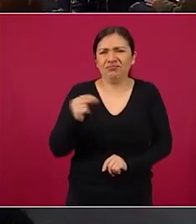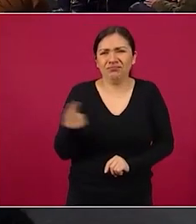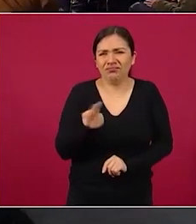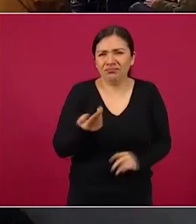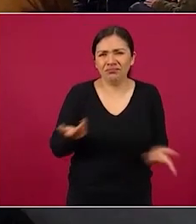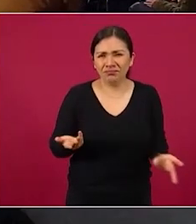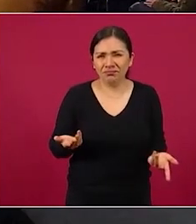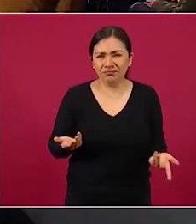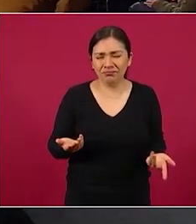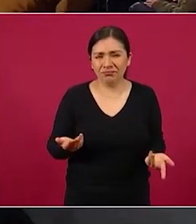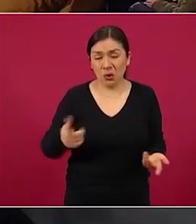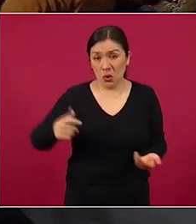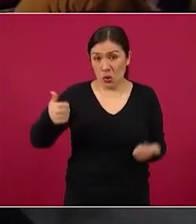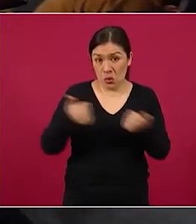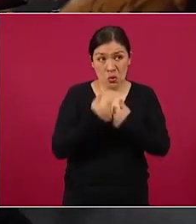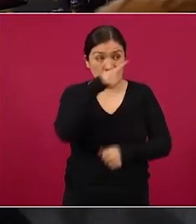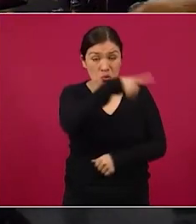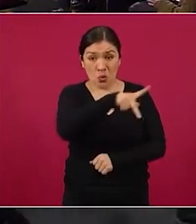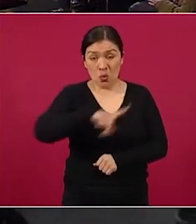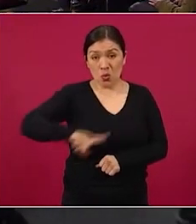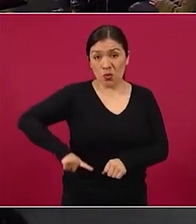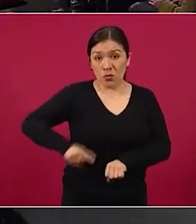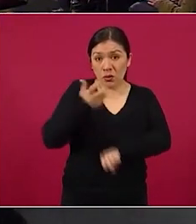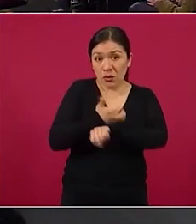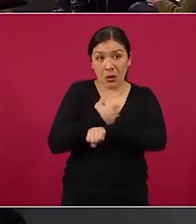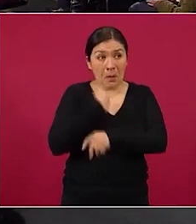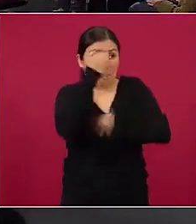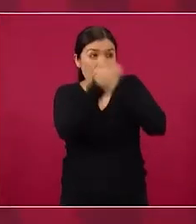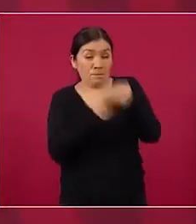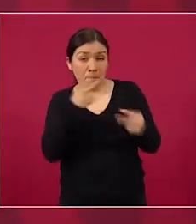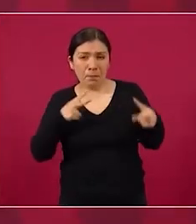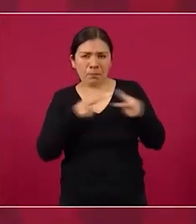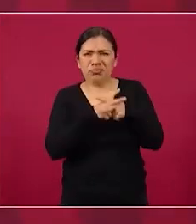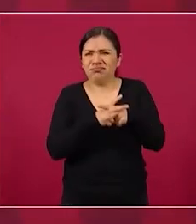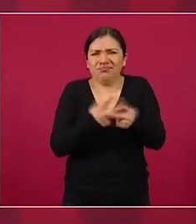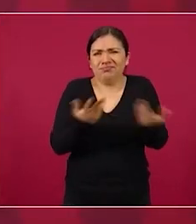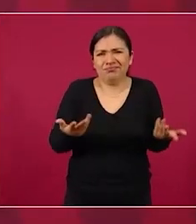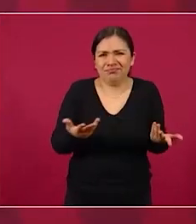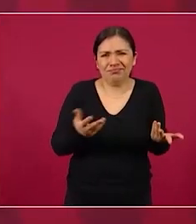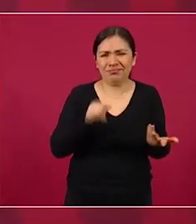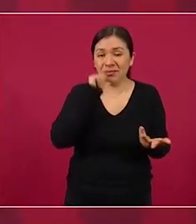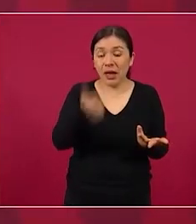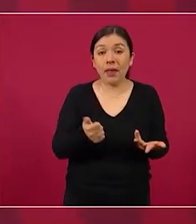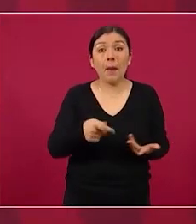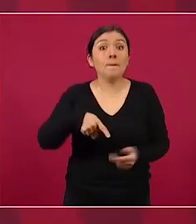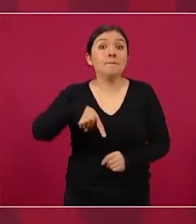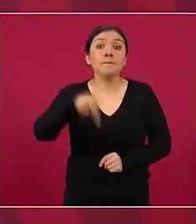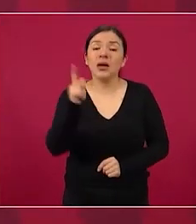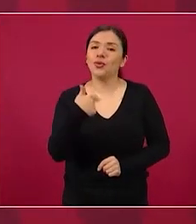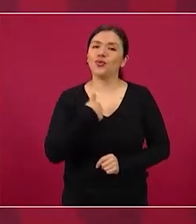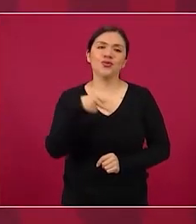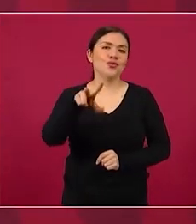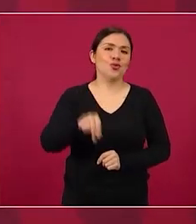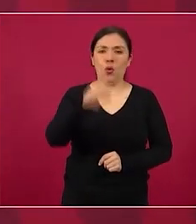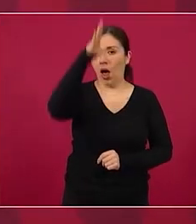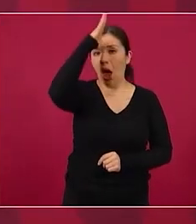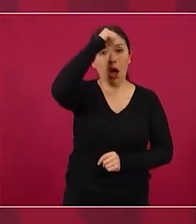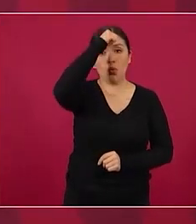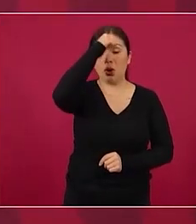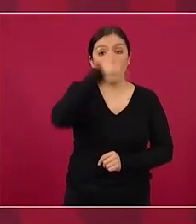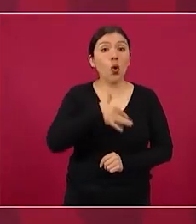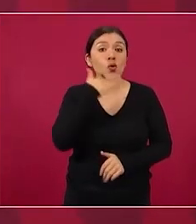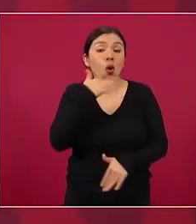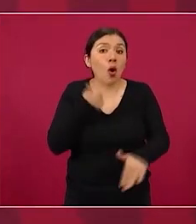con el gobierno de Estados Unidos pero no aceptamos la